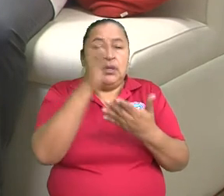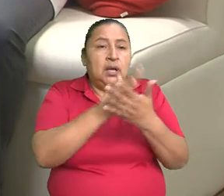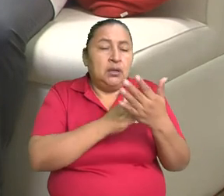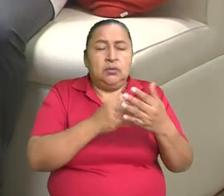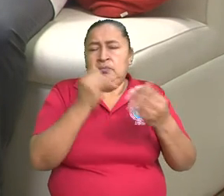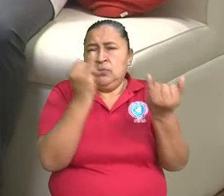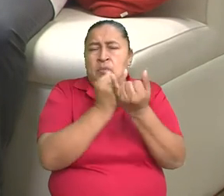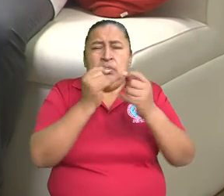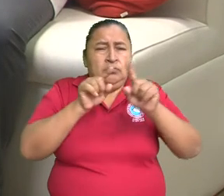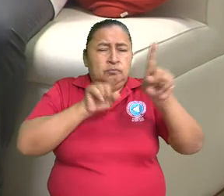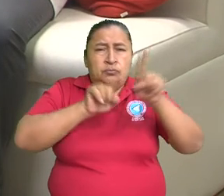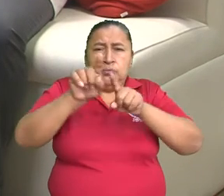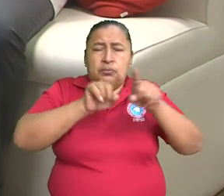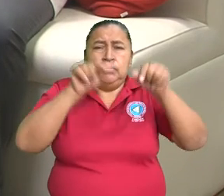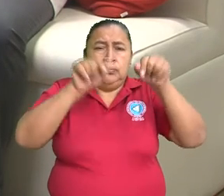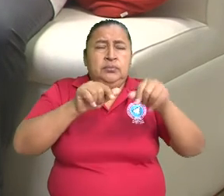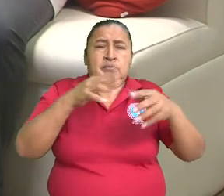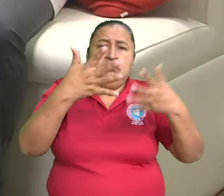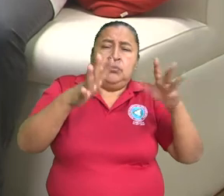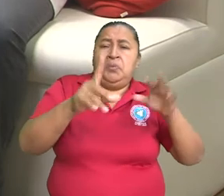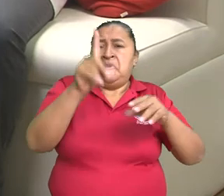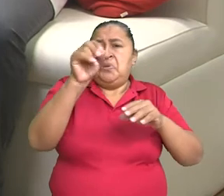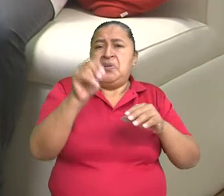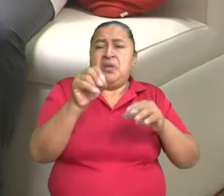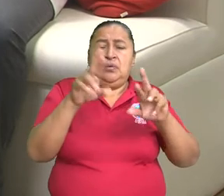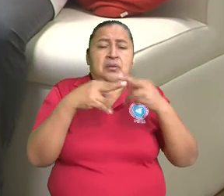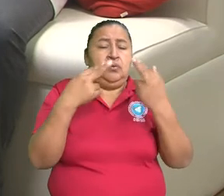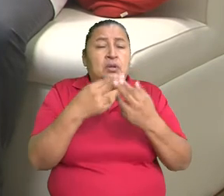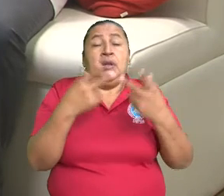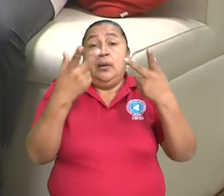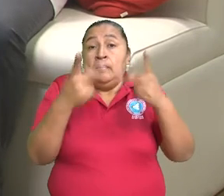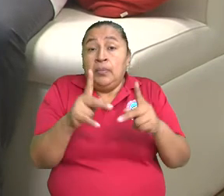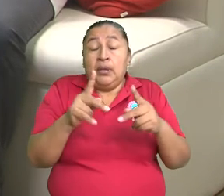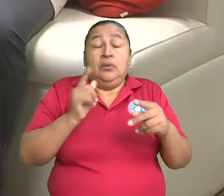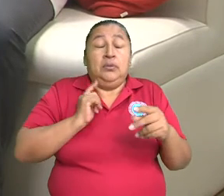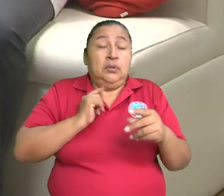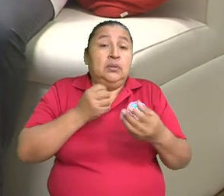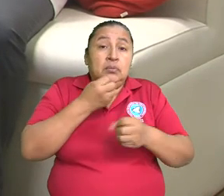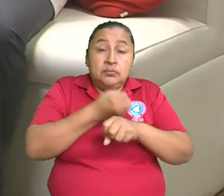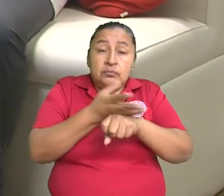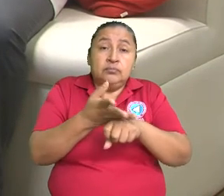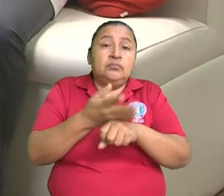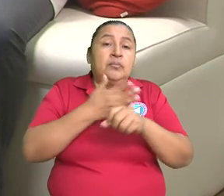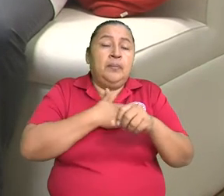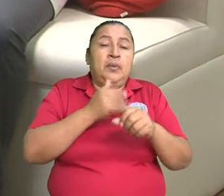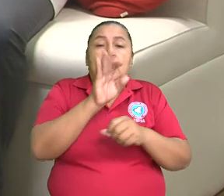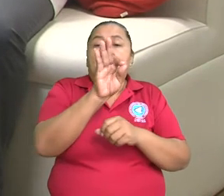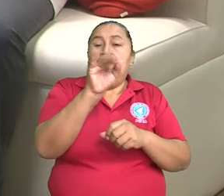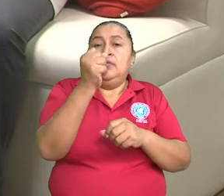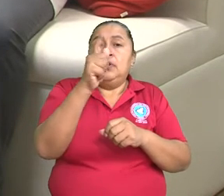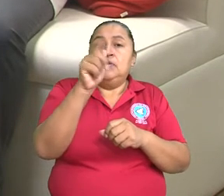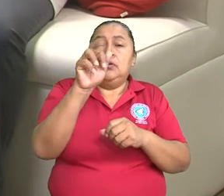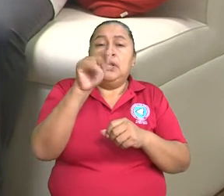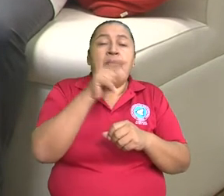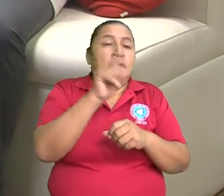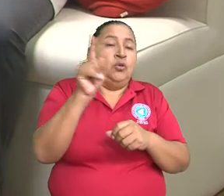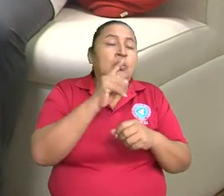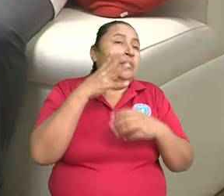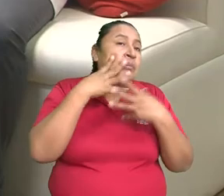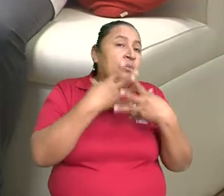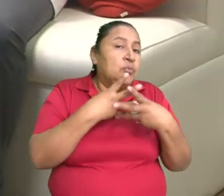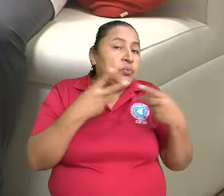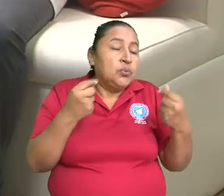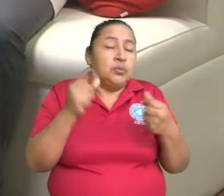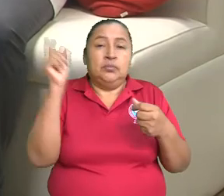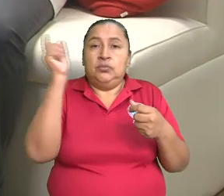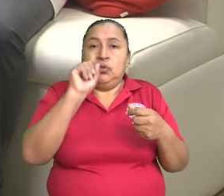mantienen los fisioterapéuticos, que son alrededor de 10 sesiones. Pero lo que se le recomienda al paciente es que la fisioterapia no es para curarle la parálisis